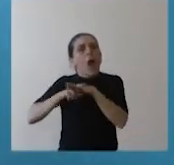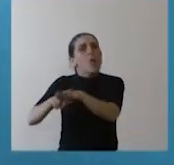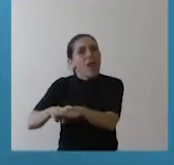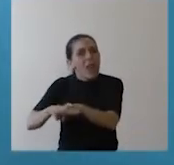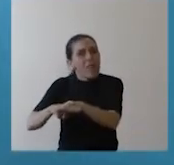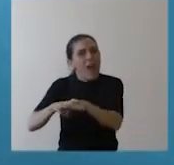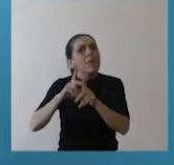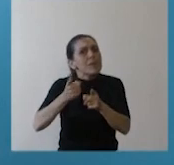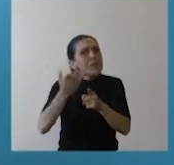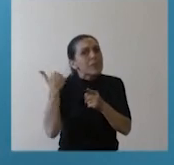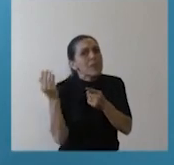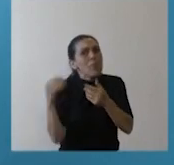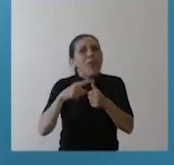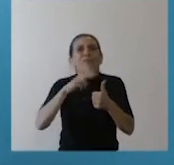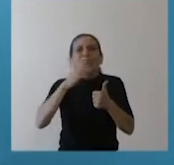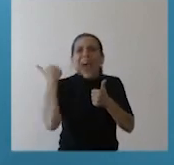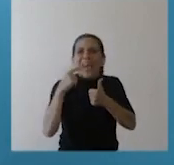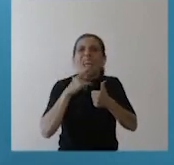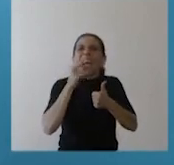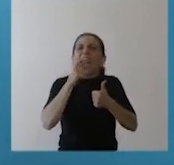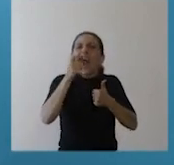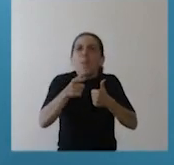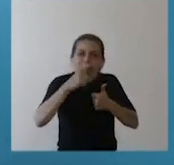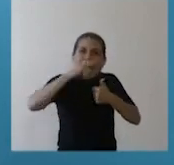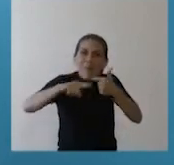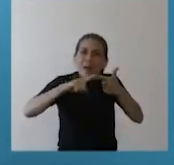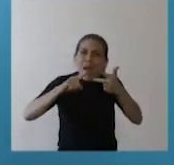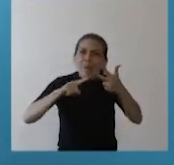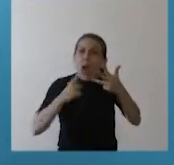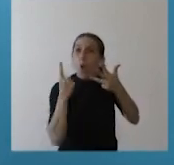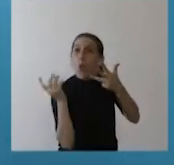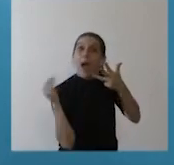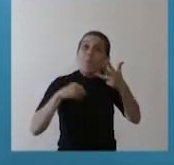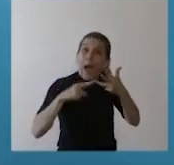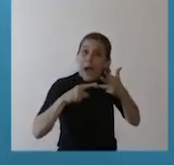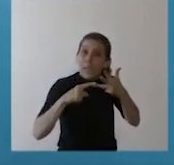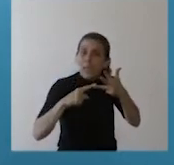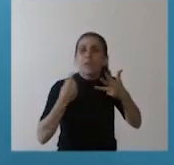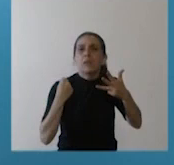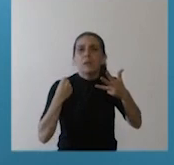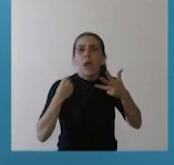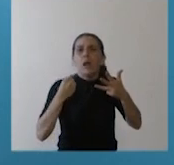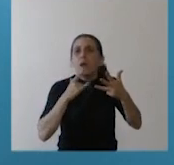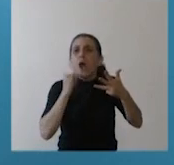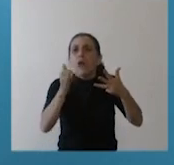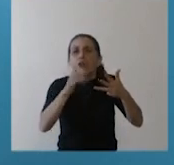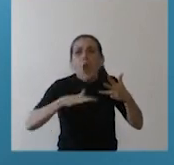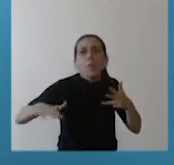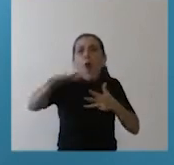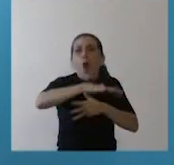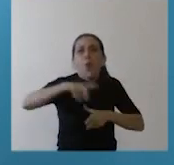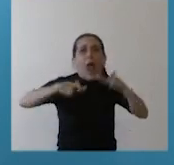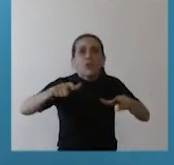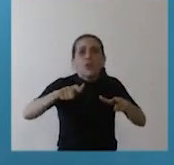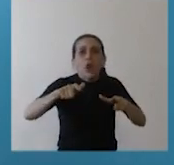recomendaciones del viernes que se emitieron es fundamentalmente a la población no